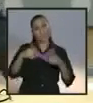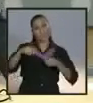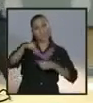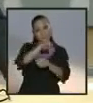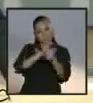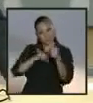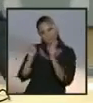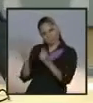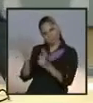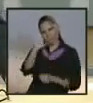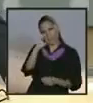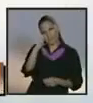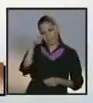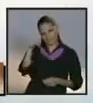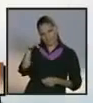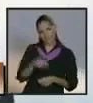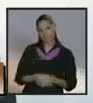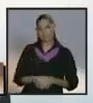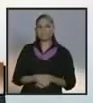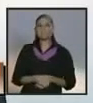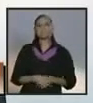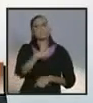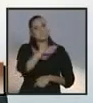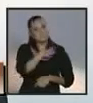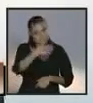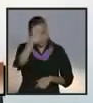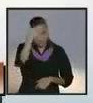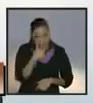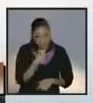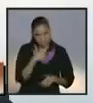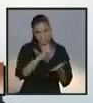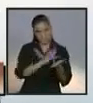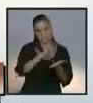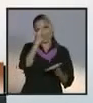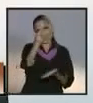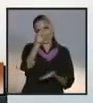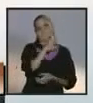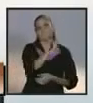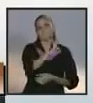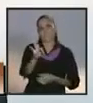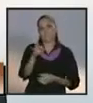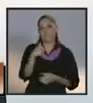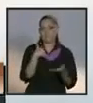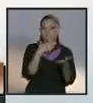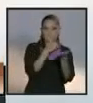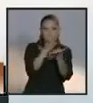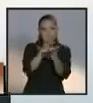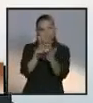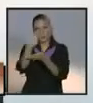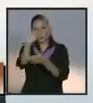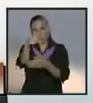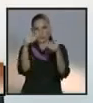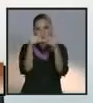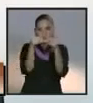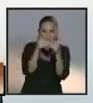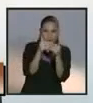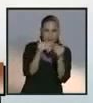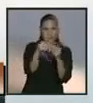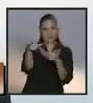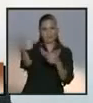Nieto, es su turno. Muchísimas gracias. Muy buenas noches. Gracias por dejarnos llegar a tus hogares, por estar escuchándonos.